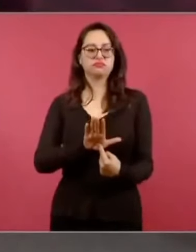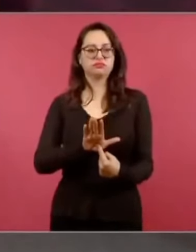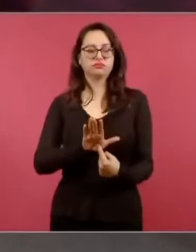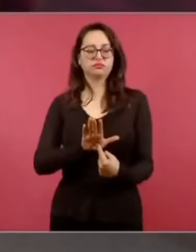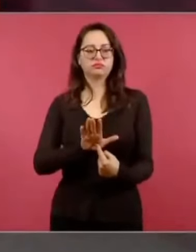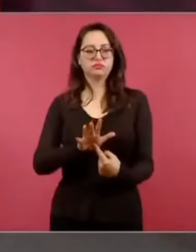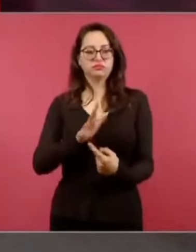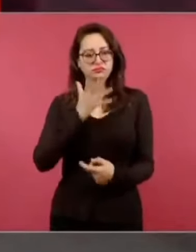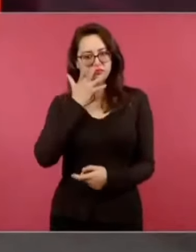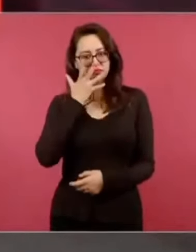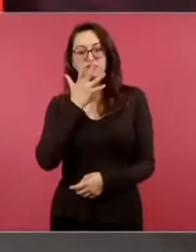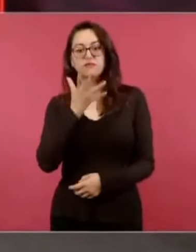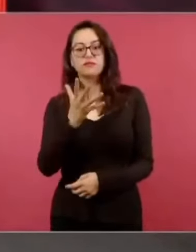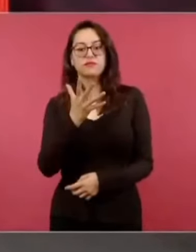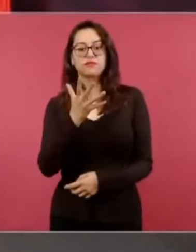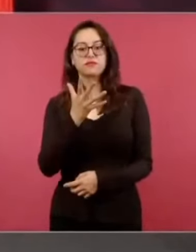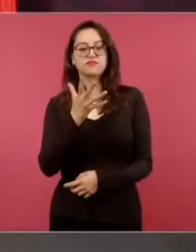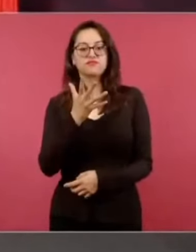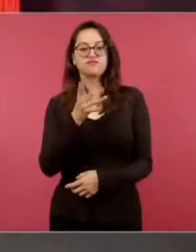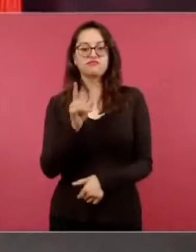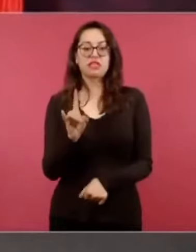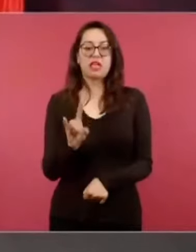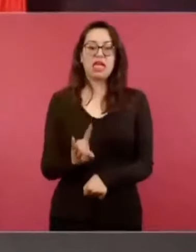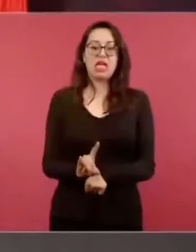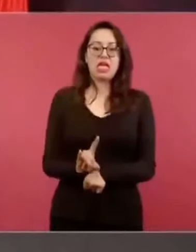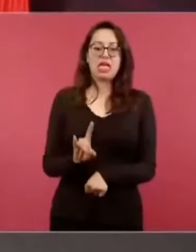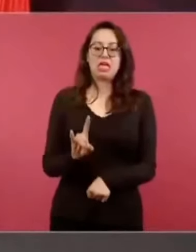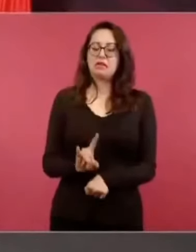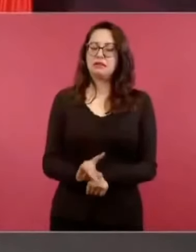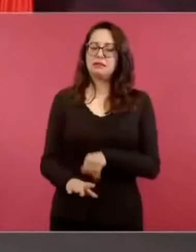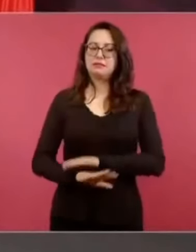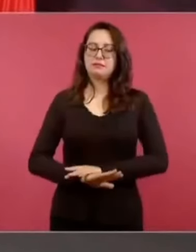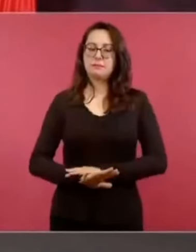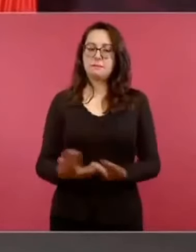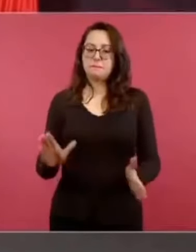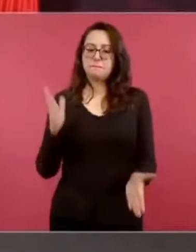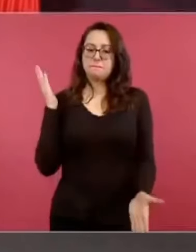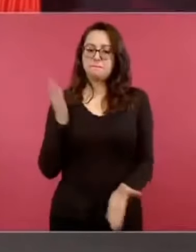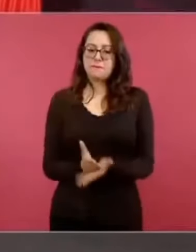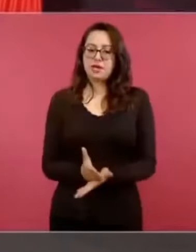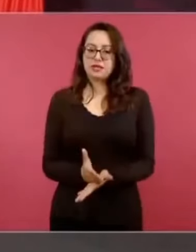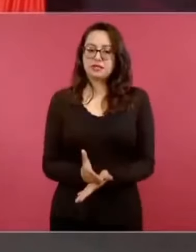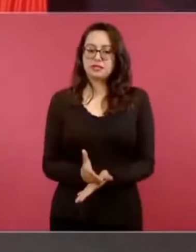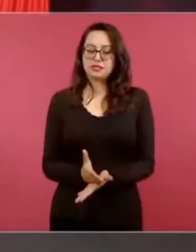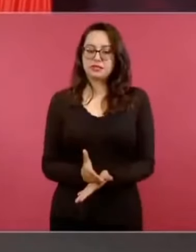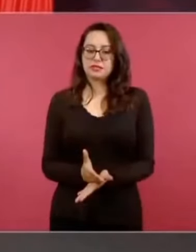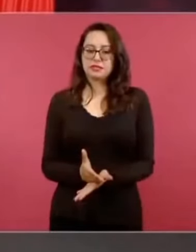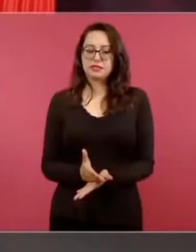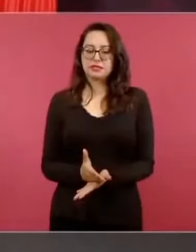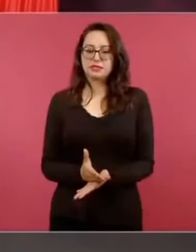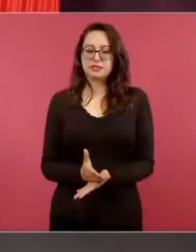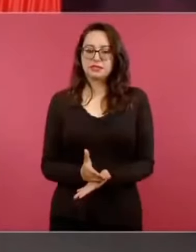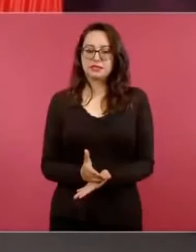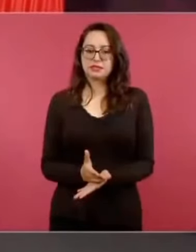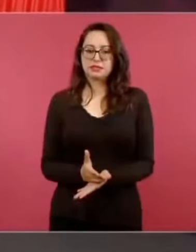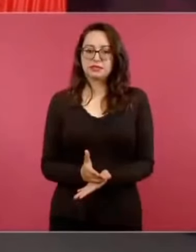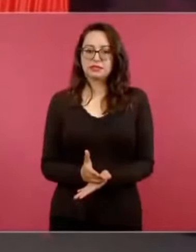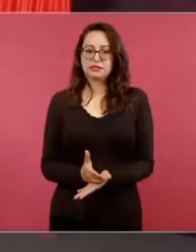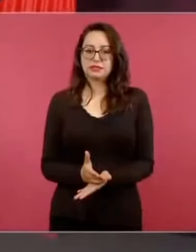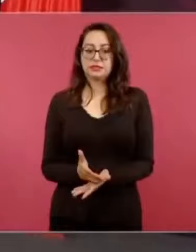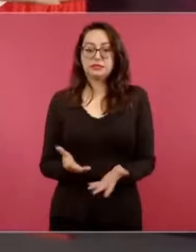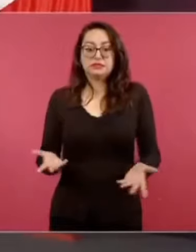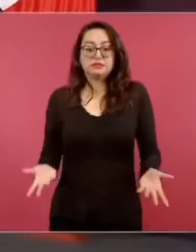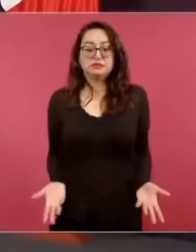simulaciones. ¿Qué es lo que está detrás de imagen?